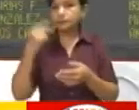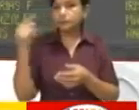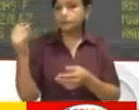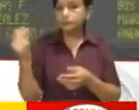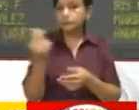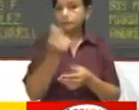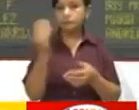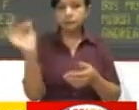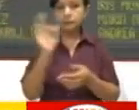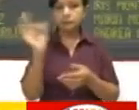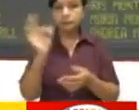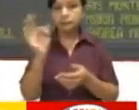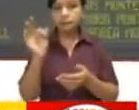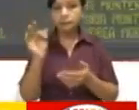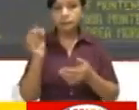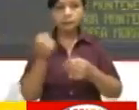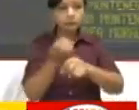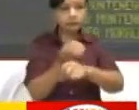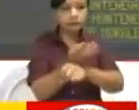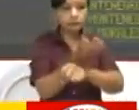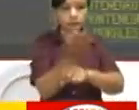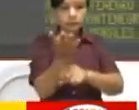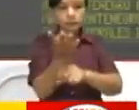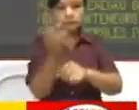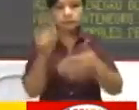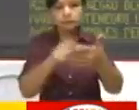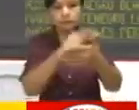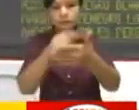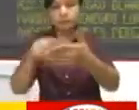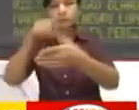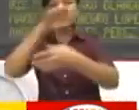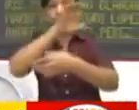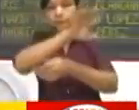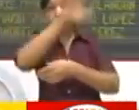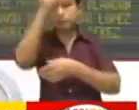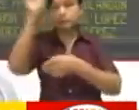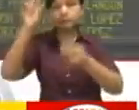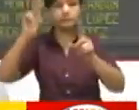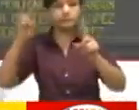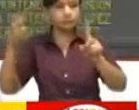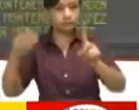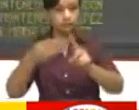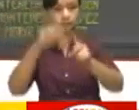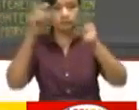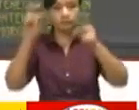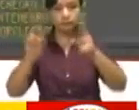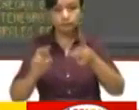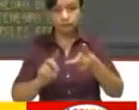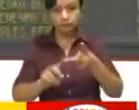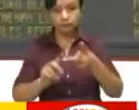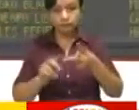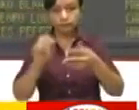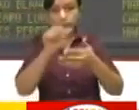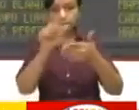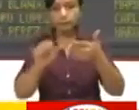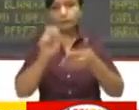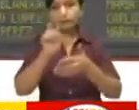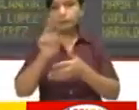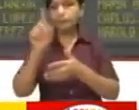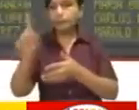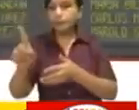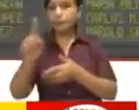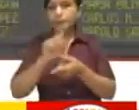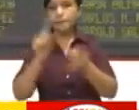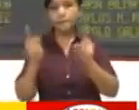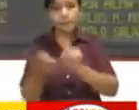la conformación de los consejos electorales departamentales o regionales. Dos, el artículo 21 se